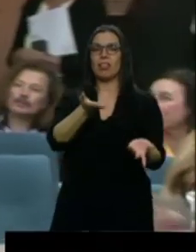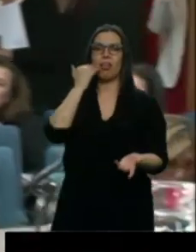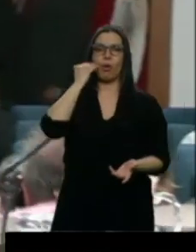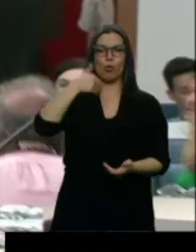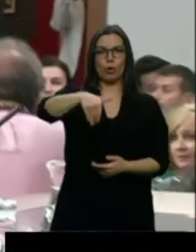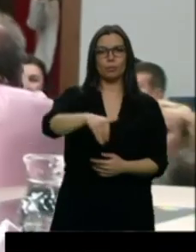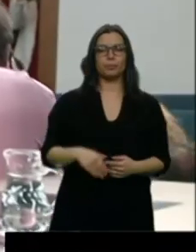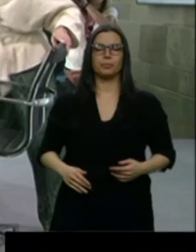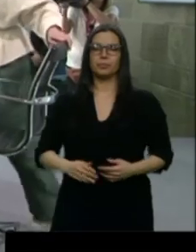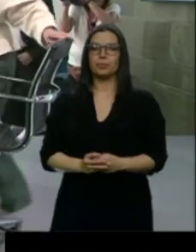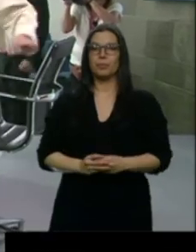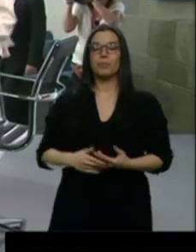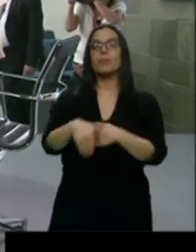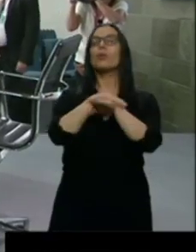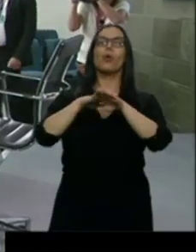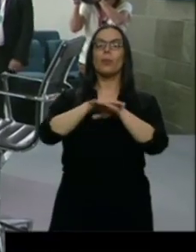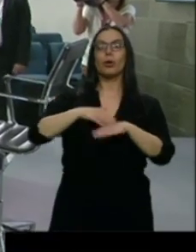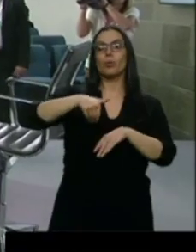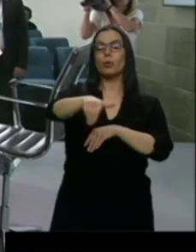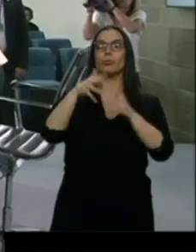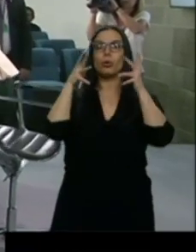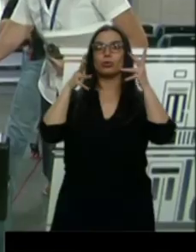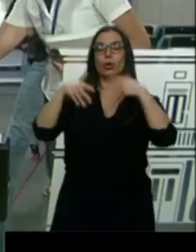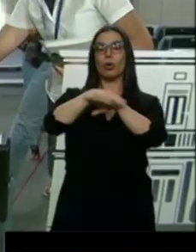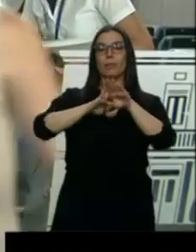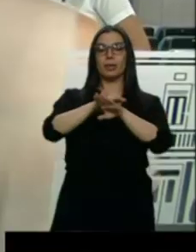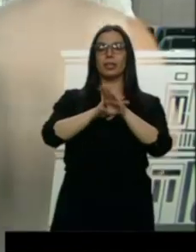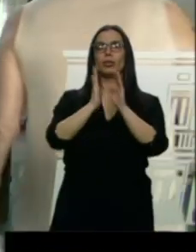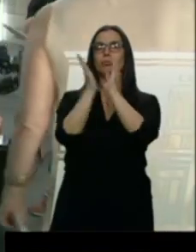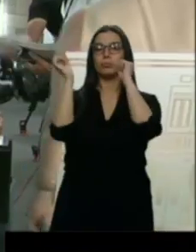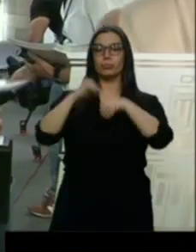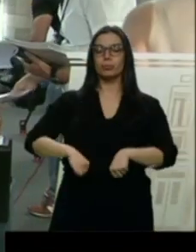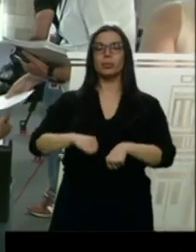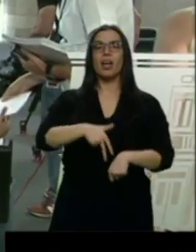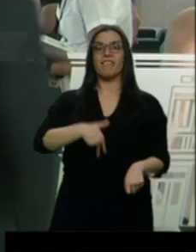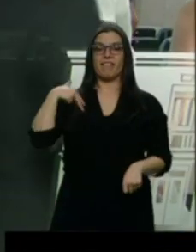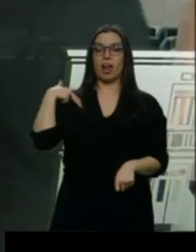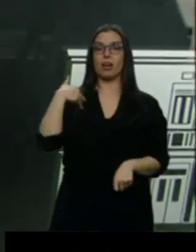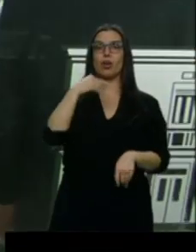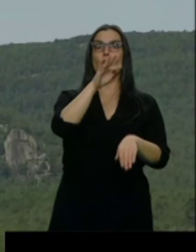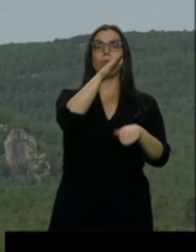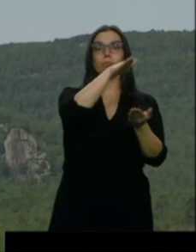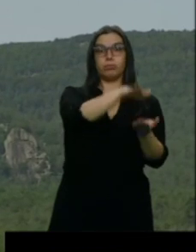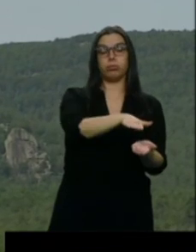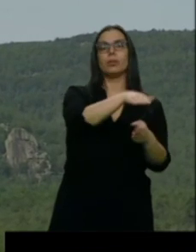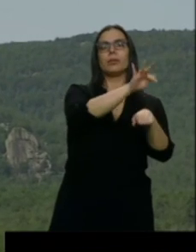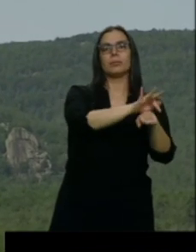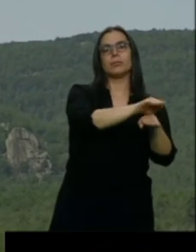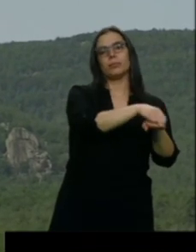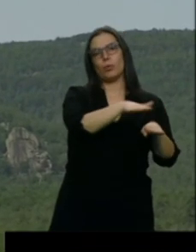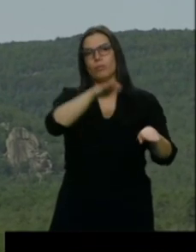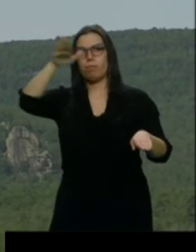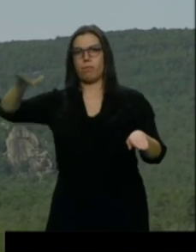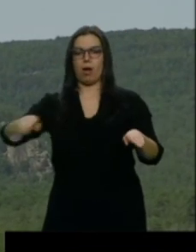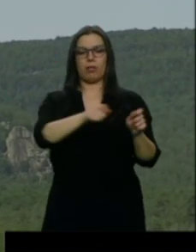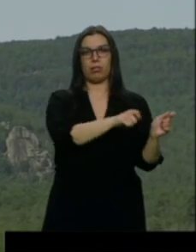El Gobierno aprobará en el próximo Consejo de Ministros la exhumación de los restos de Francisco Franco. Han dado un plazo de 15 días a la familia del dictador para que